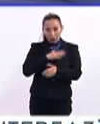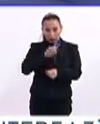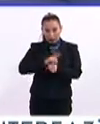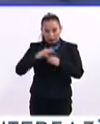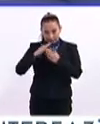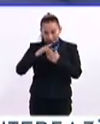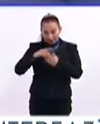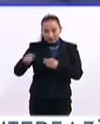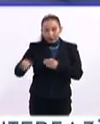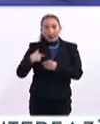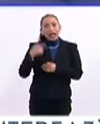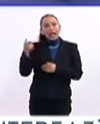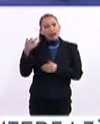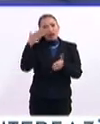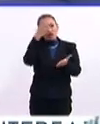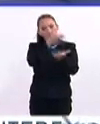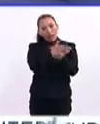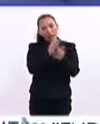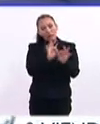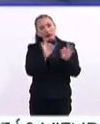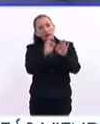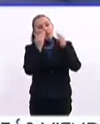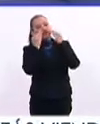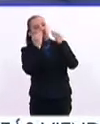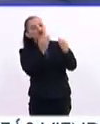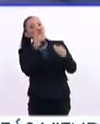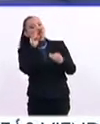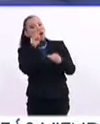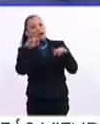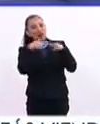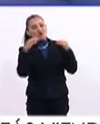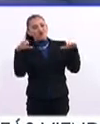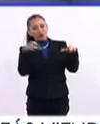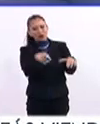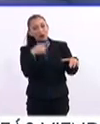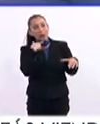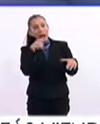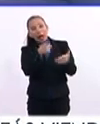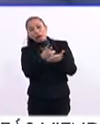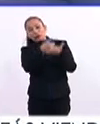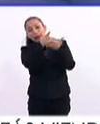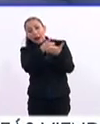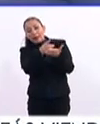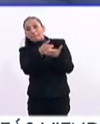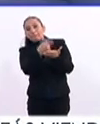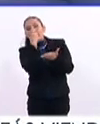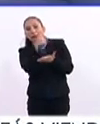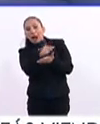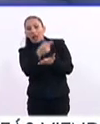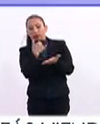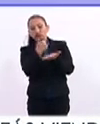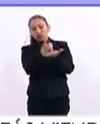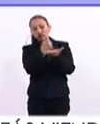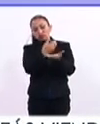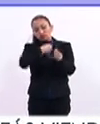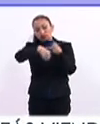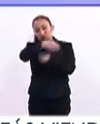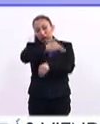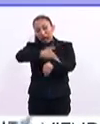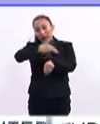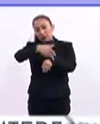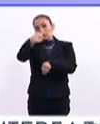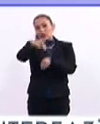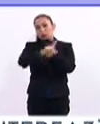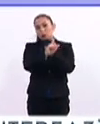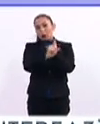días Emanuel, pues precisamente estuviste en este importante encuentro porque va a permitir dar solvencia y soluciones